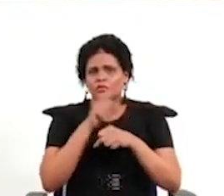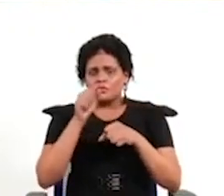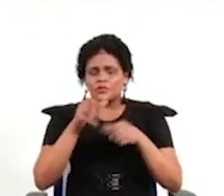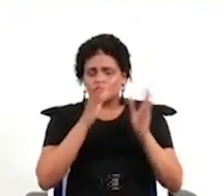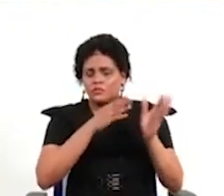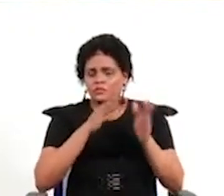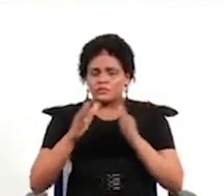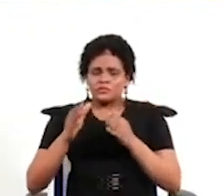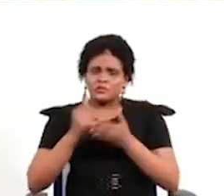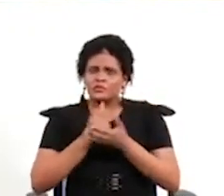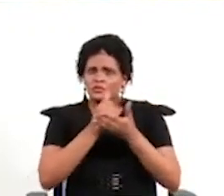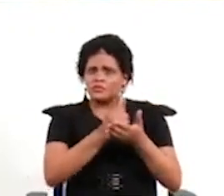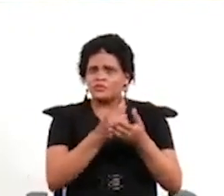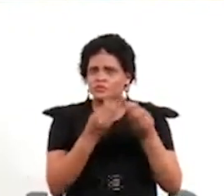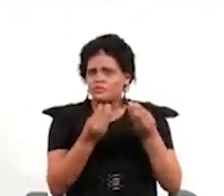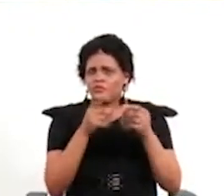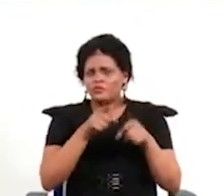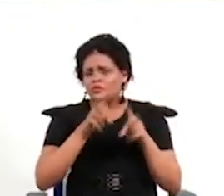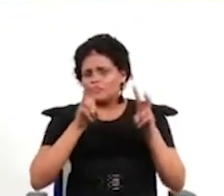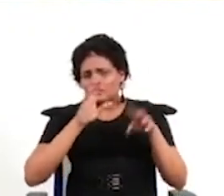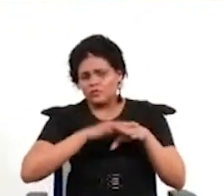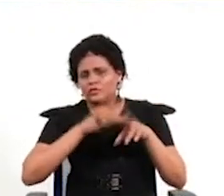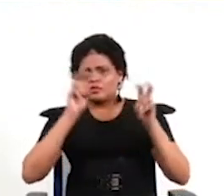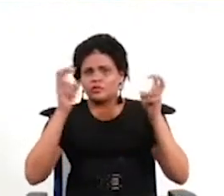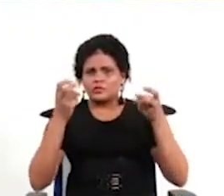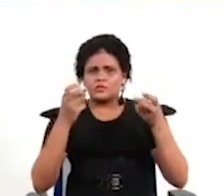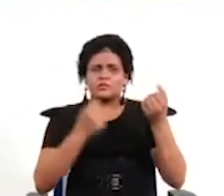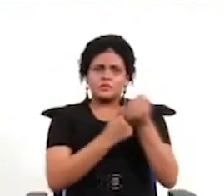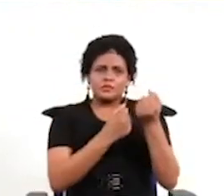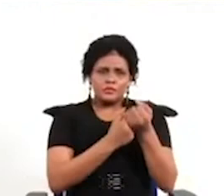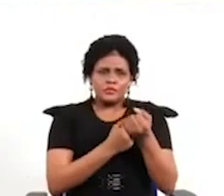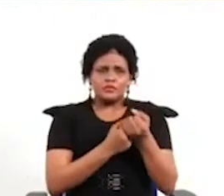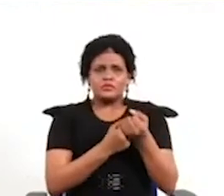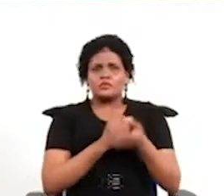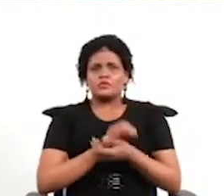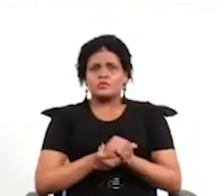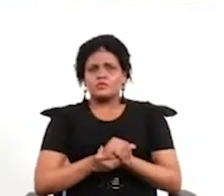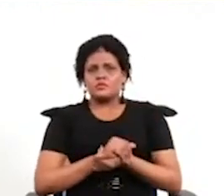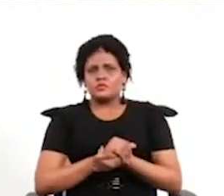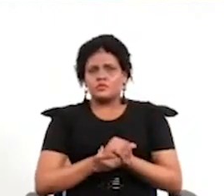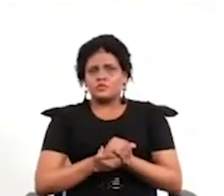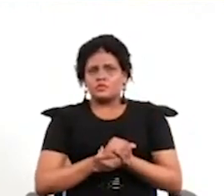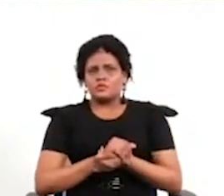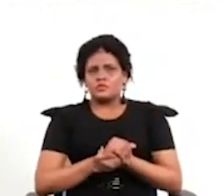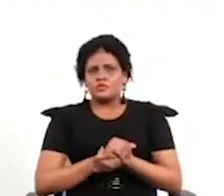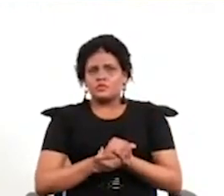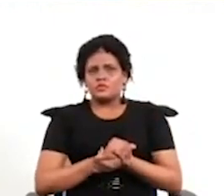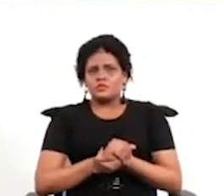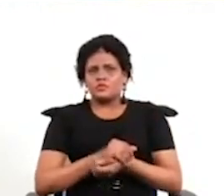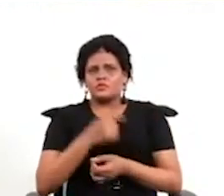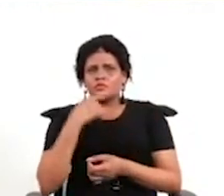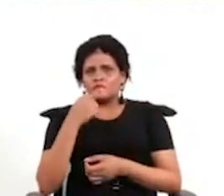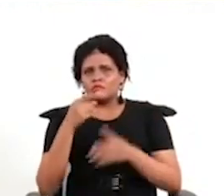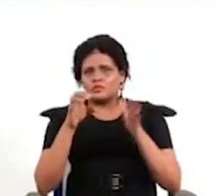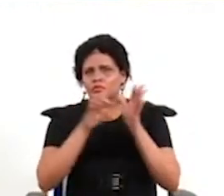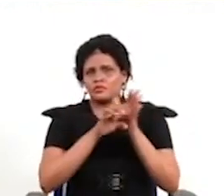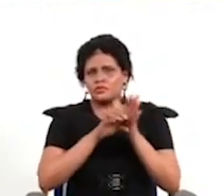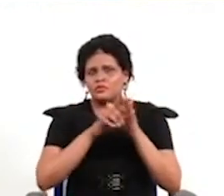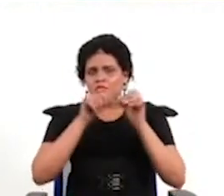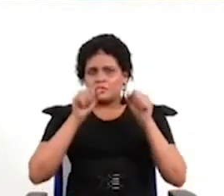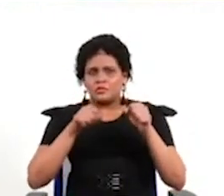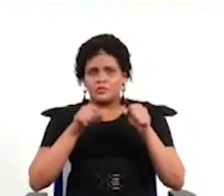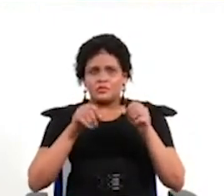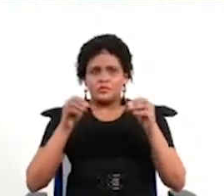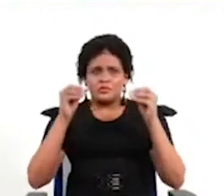mucho tienen un libro sobre el tema en el que también contribuí con un capítulo donde ellos hicieron una base de datos a lo largo del tiempo y